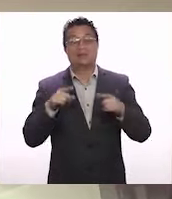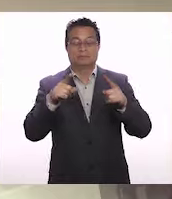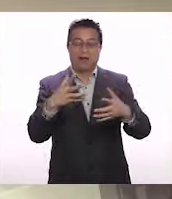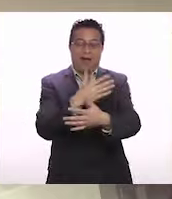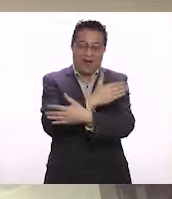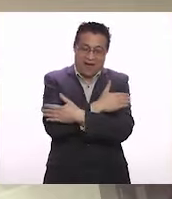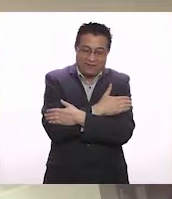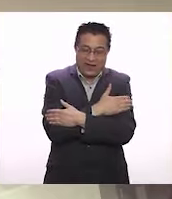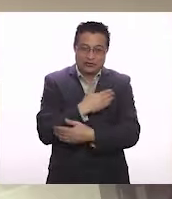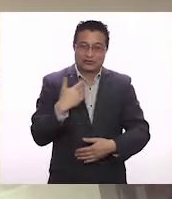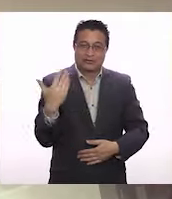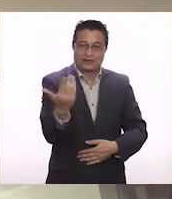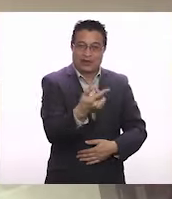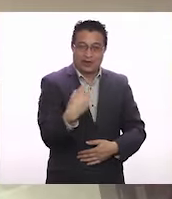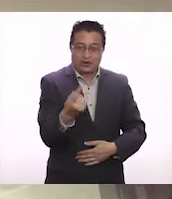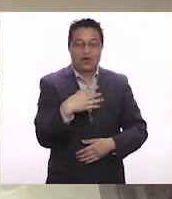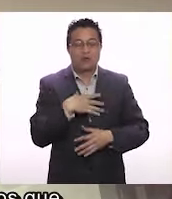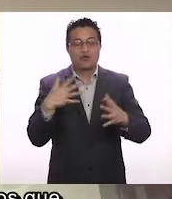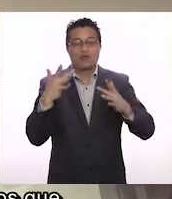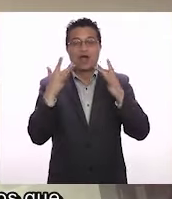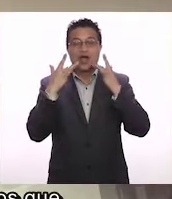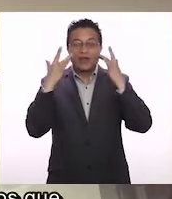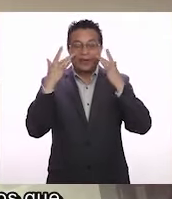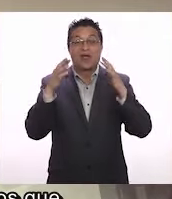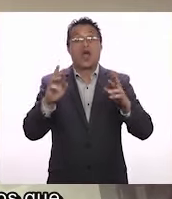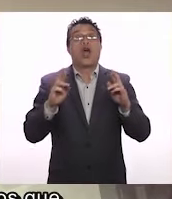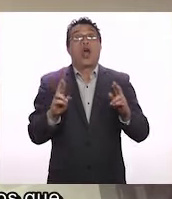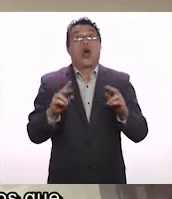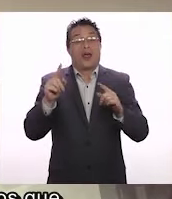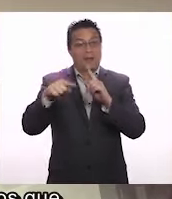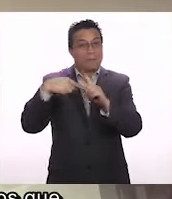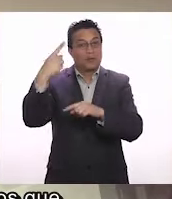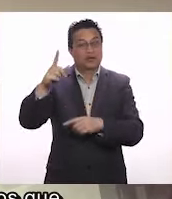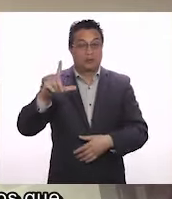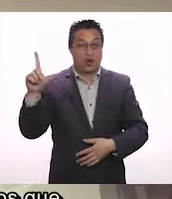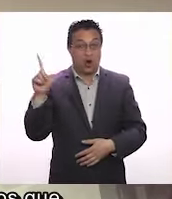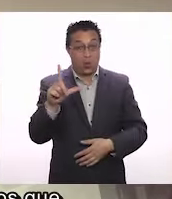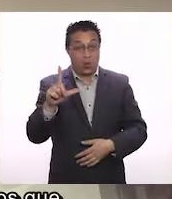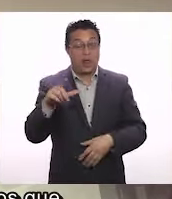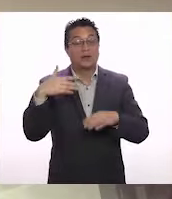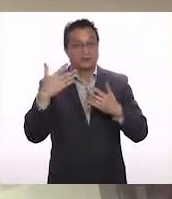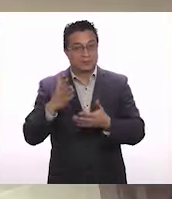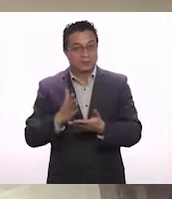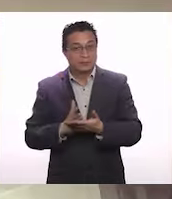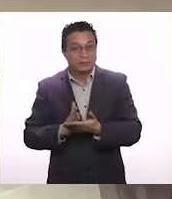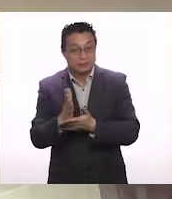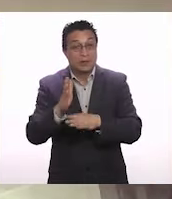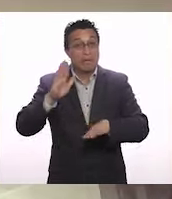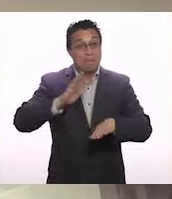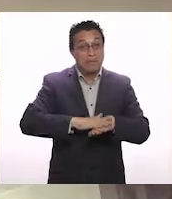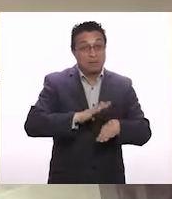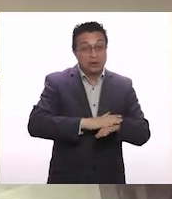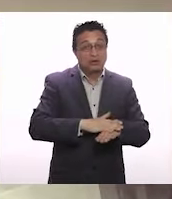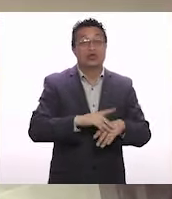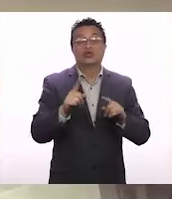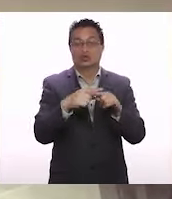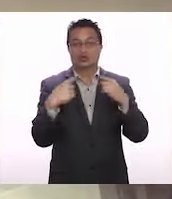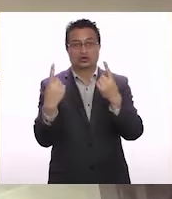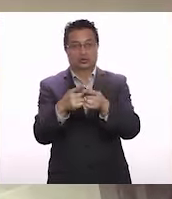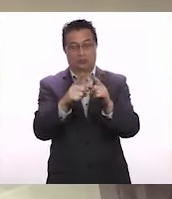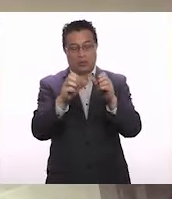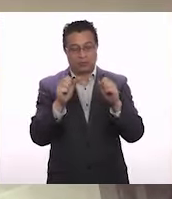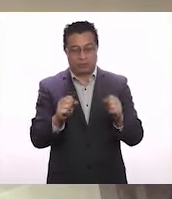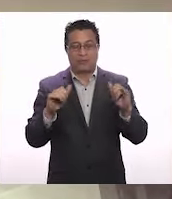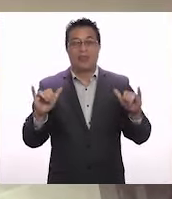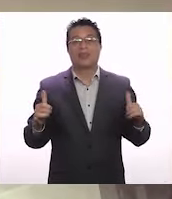queremos tener. Así que les mando un abrazo grande, estamos muy contentos y esperamos que a contar del próximo lunes, que es cuando se inician estos permisos,